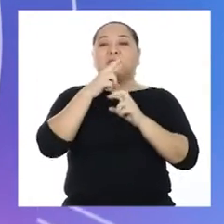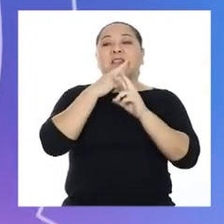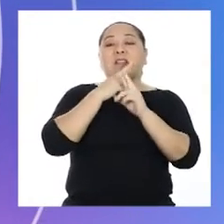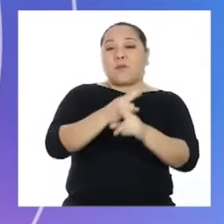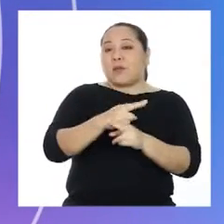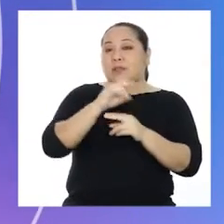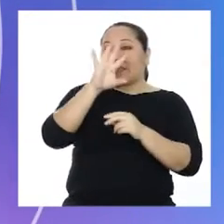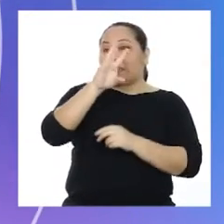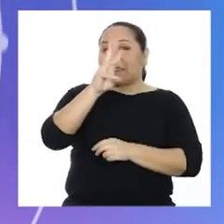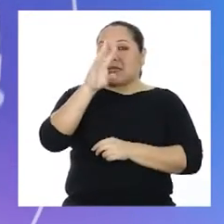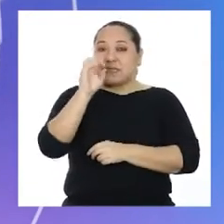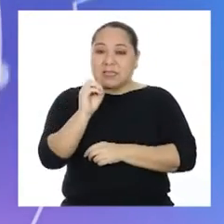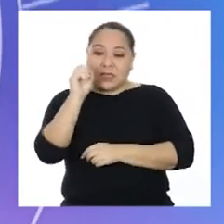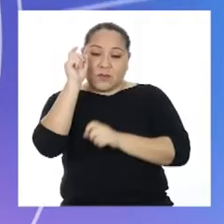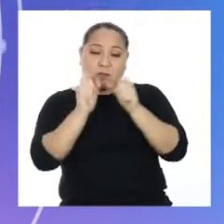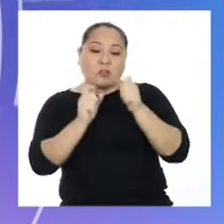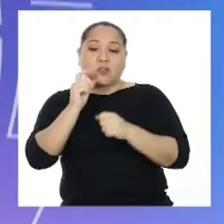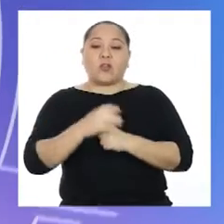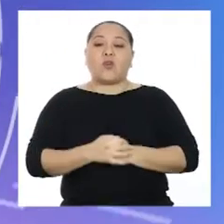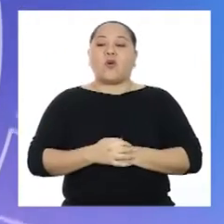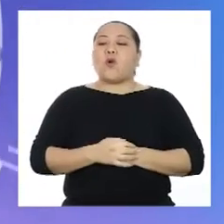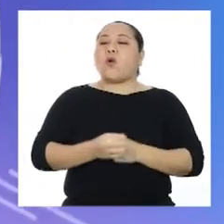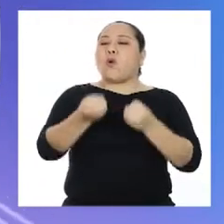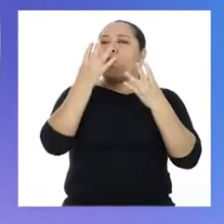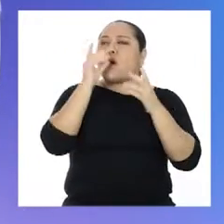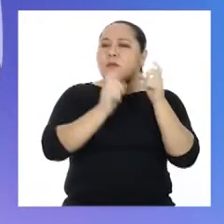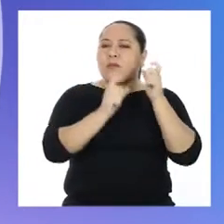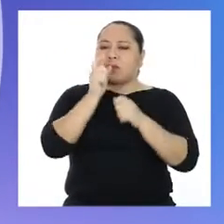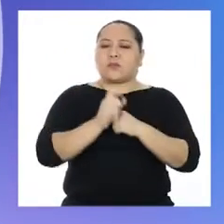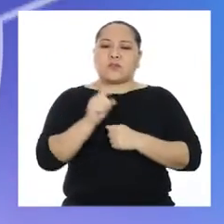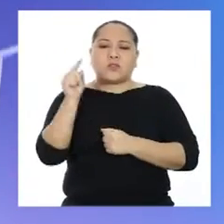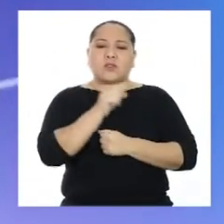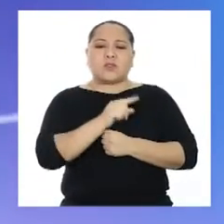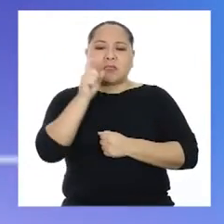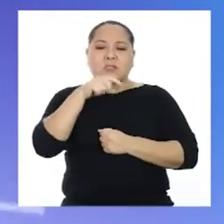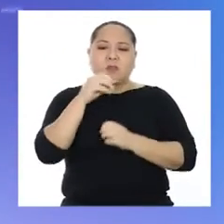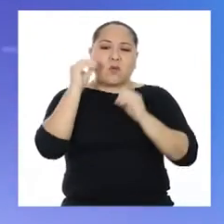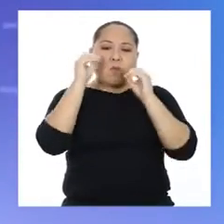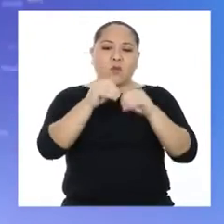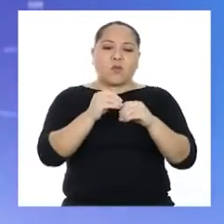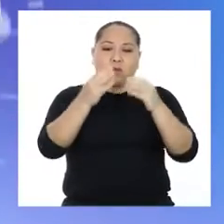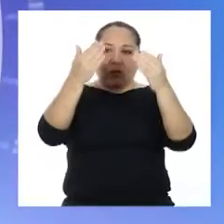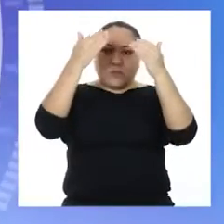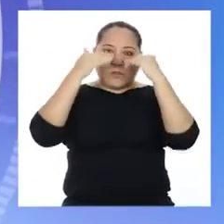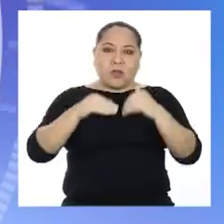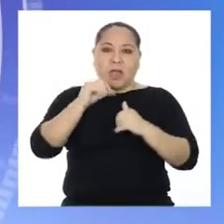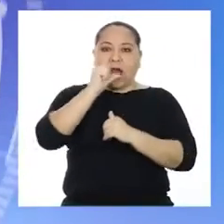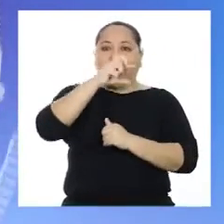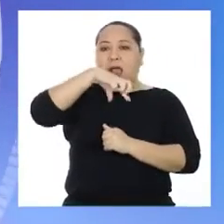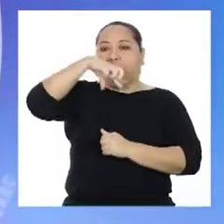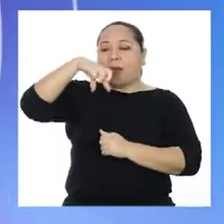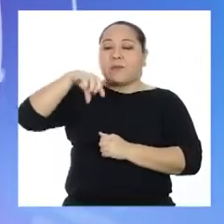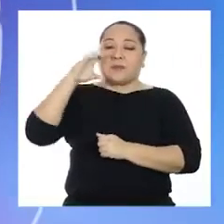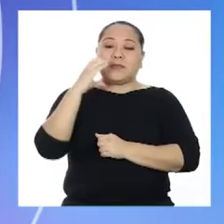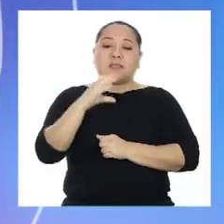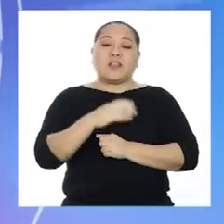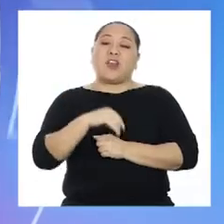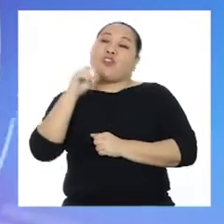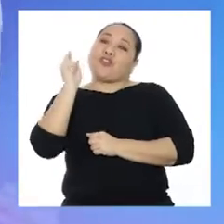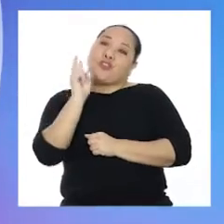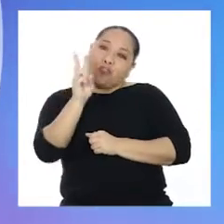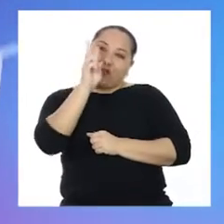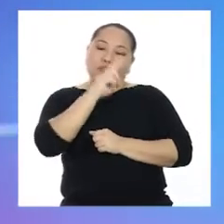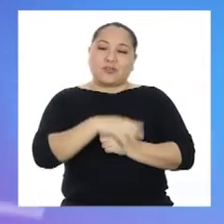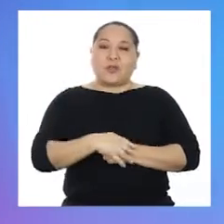que es igual a 60 personas. ¿Y cuántas personas deberíamos colocar en la aplicación C?